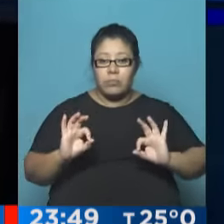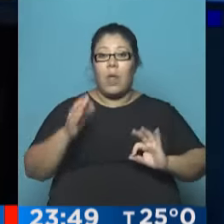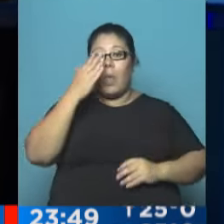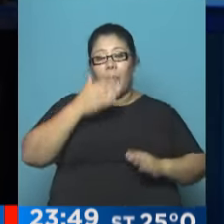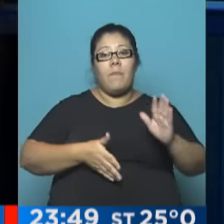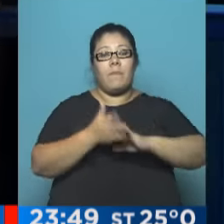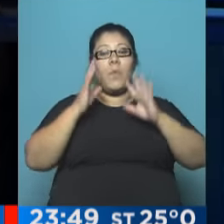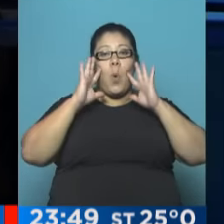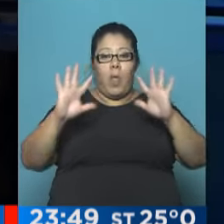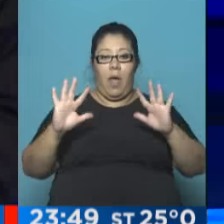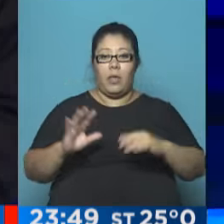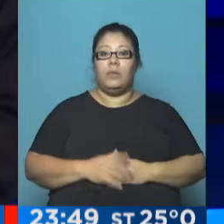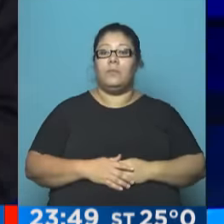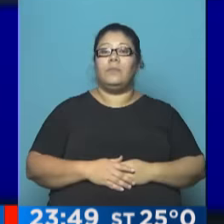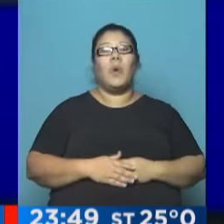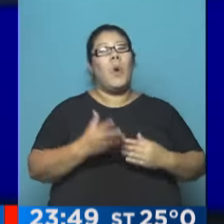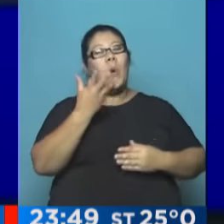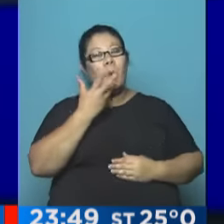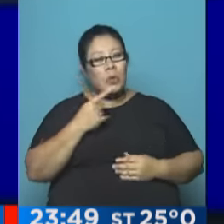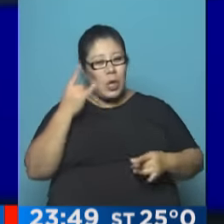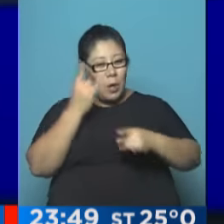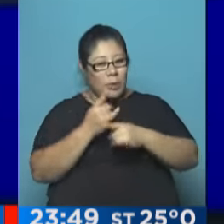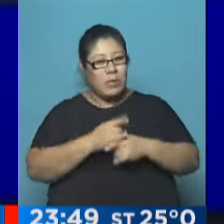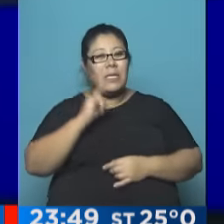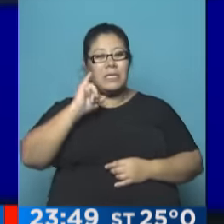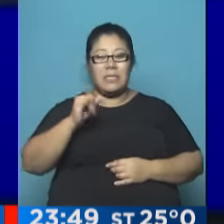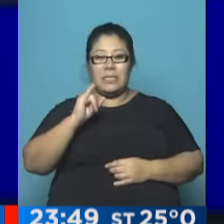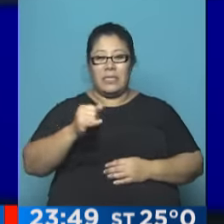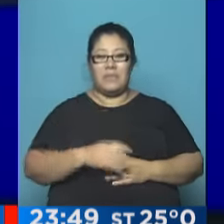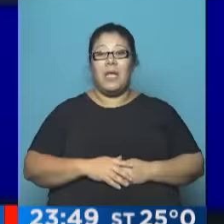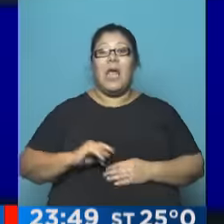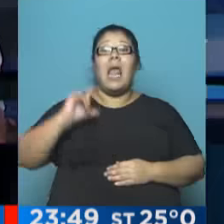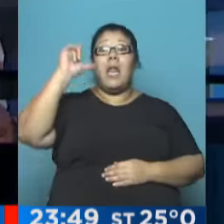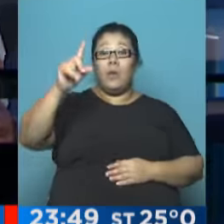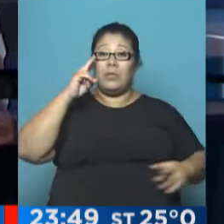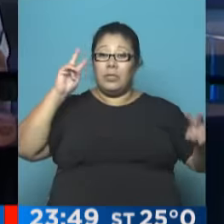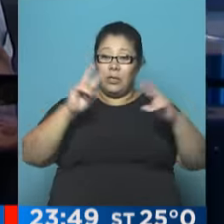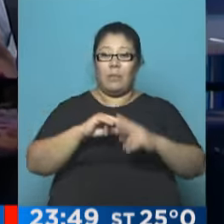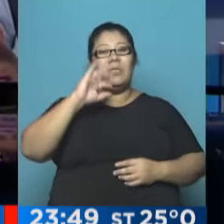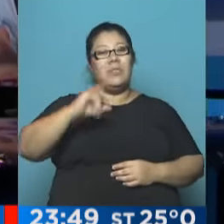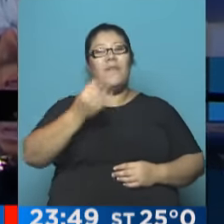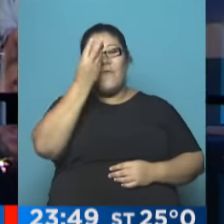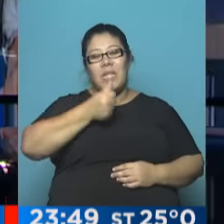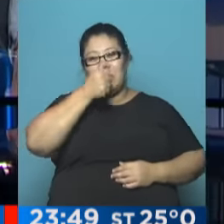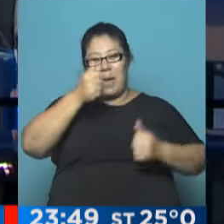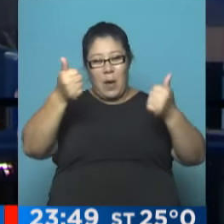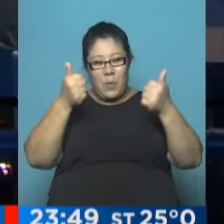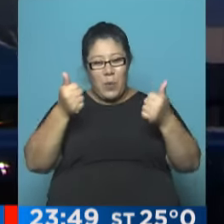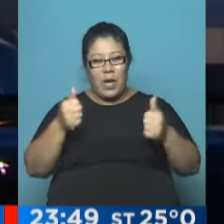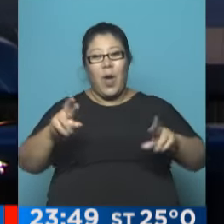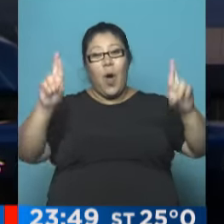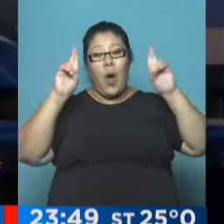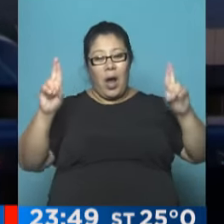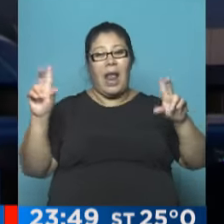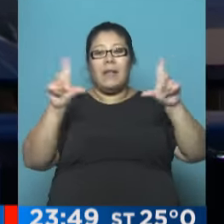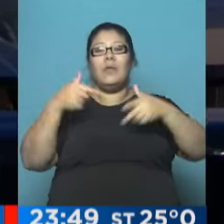cuidado en las juntas. Como siempre, un gusto, ¿eh? Un gusto, como siempre, nos encontramos aquí de vuelta el lunes. Así es, tengan un gran fin de semana, quédense en la pantalla de